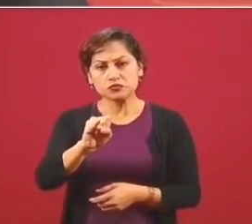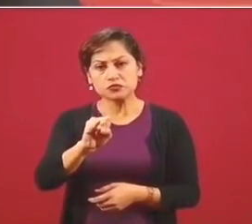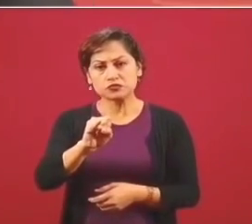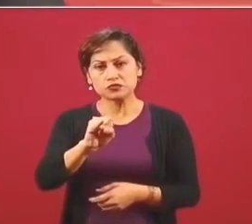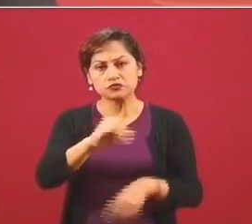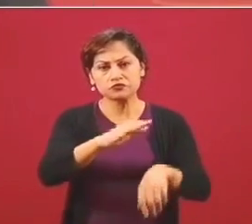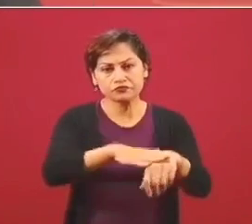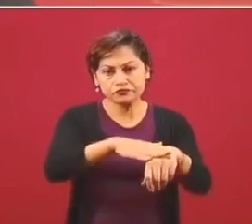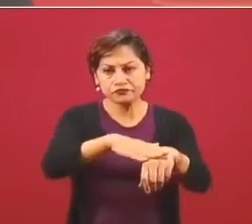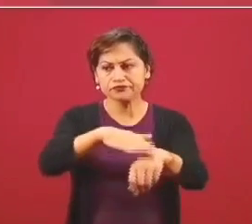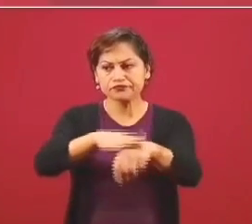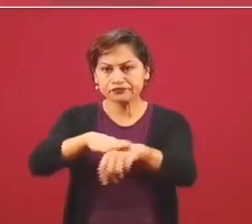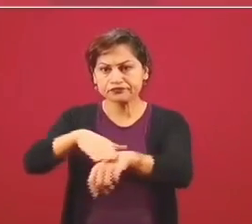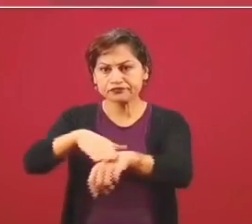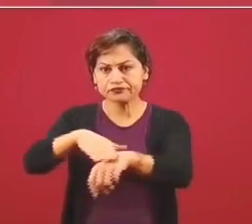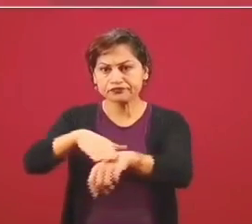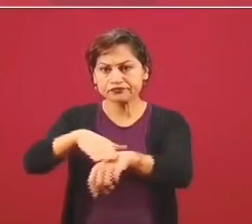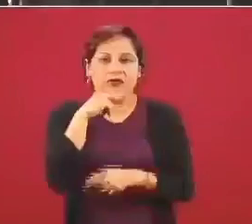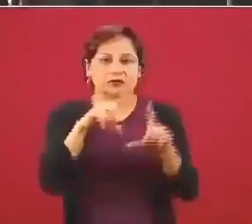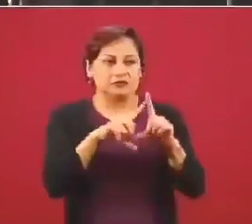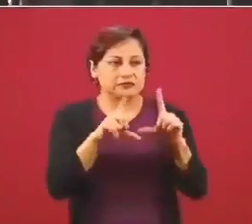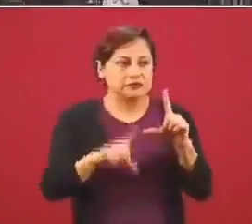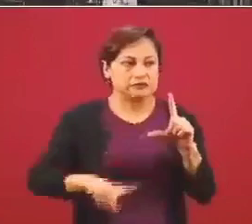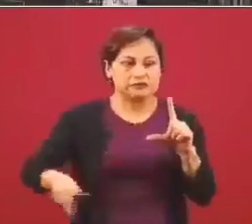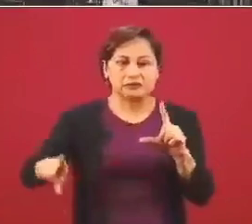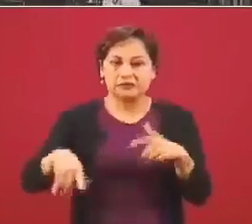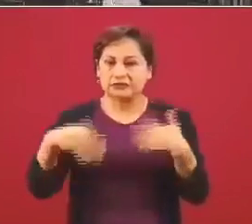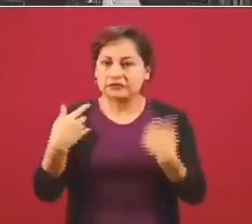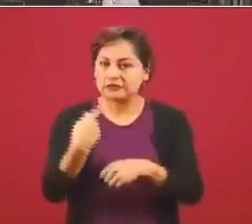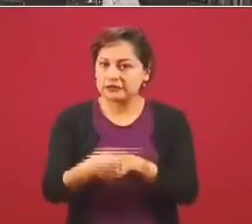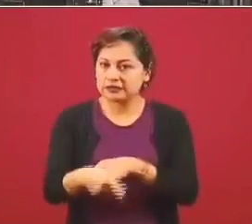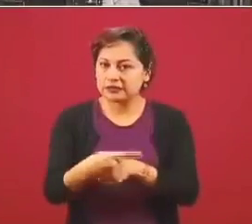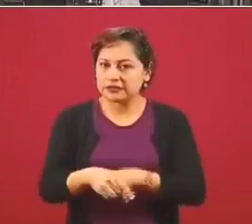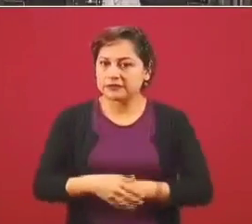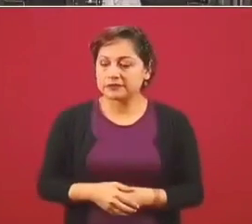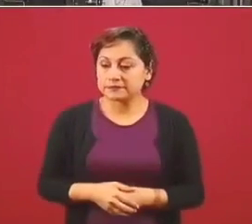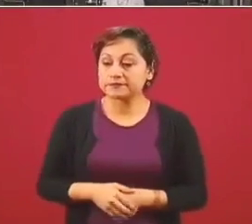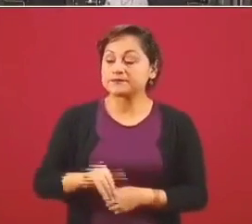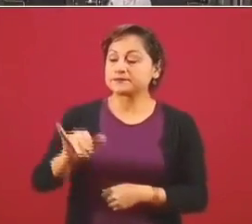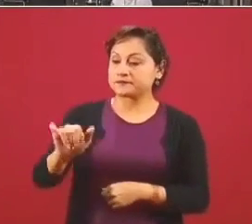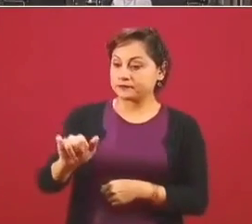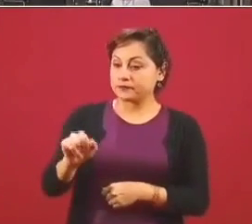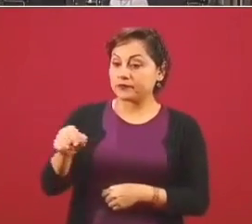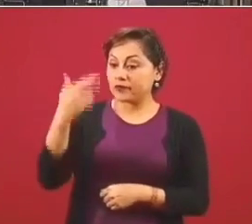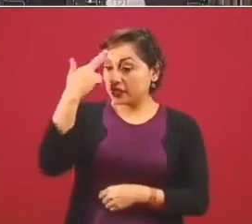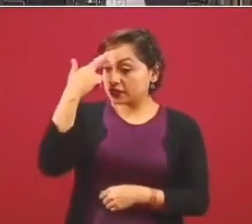termine con la corrupción, se avanza. Sí, pero además estás tocando, es un tema que